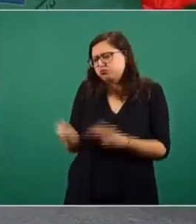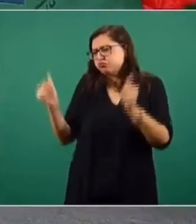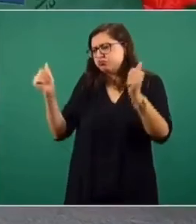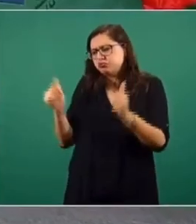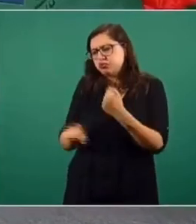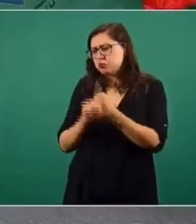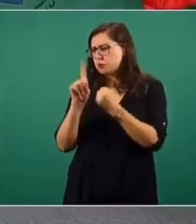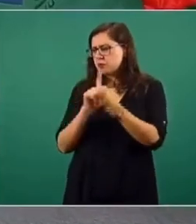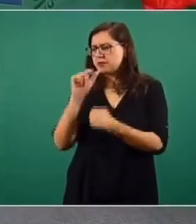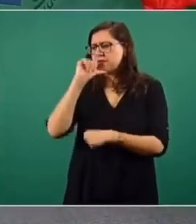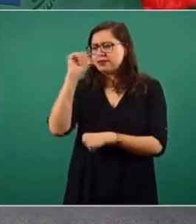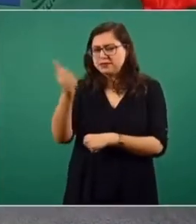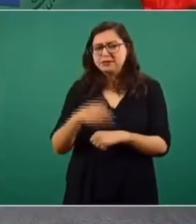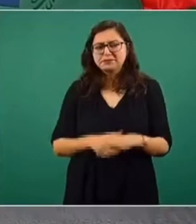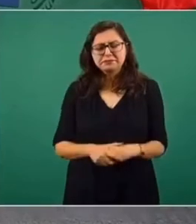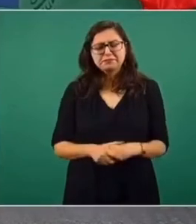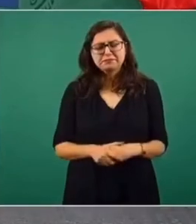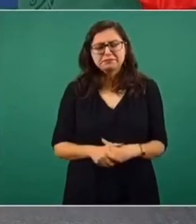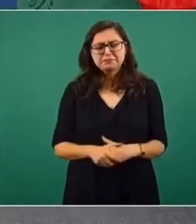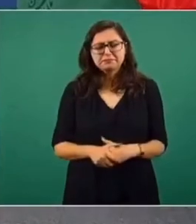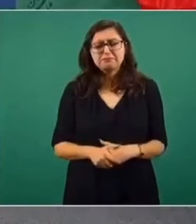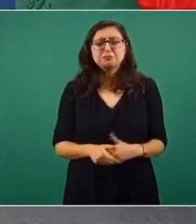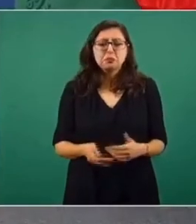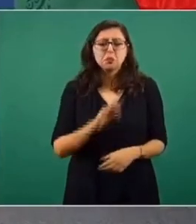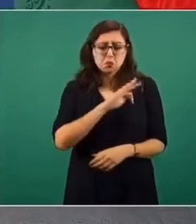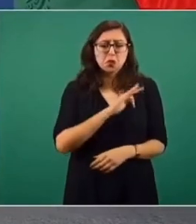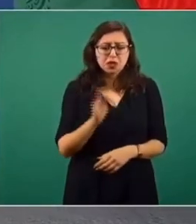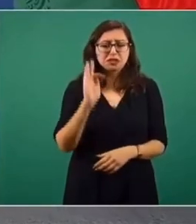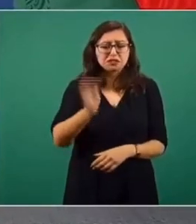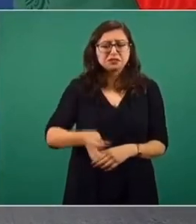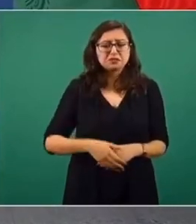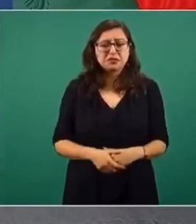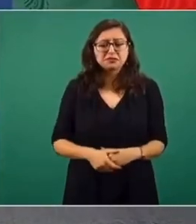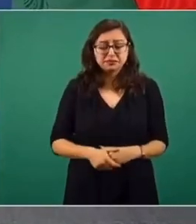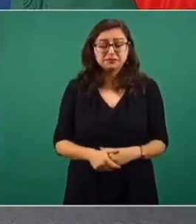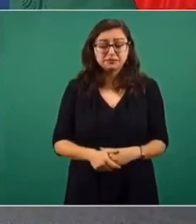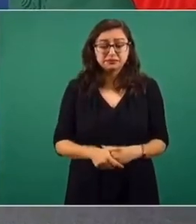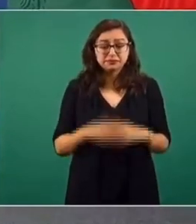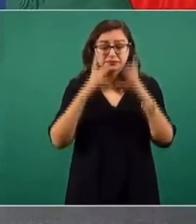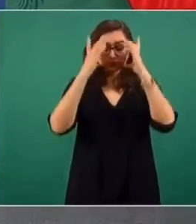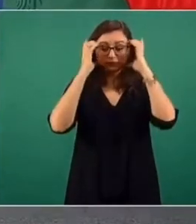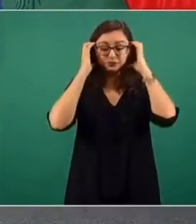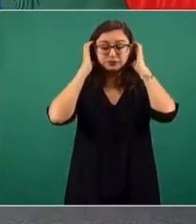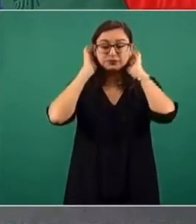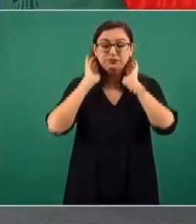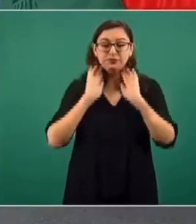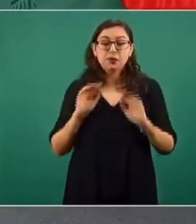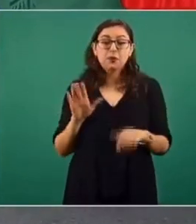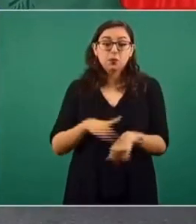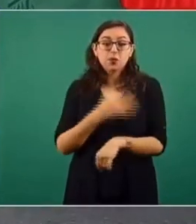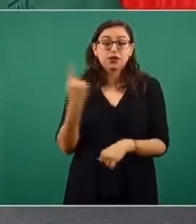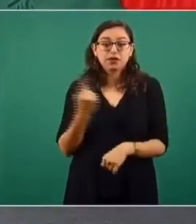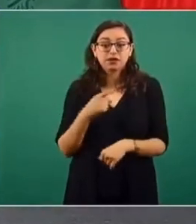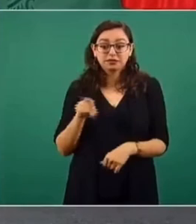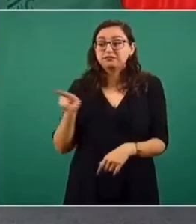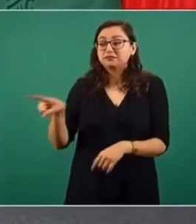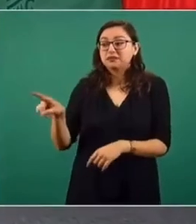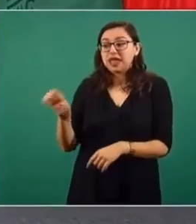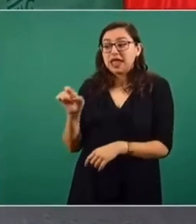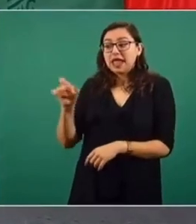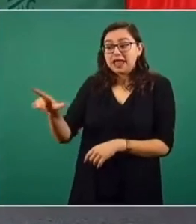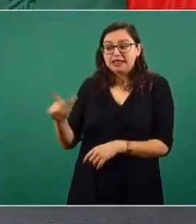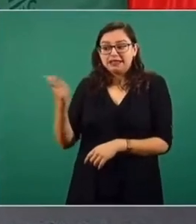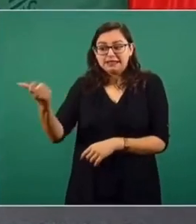recursos. Esta es aceptar, es aceptar que efectivamente hubo un tema de